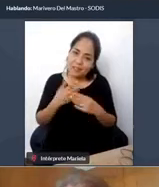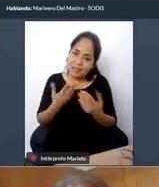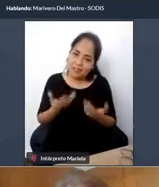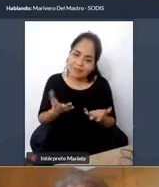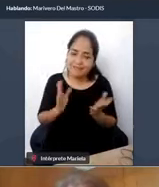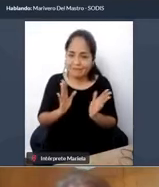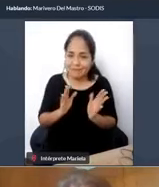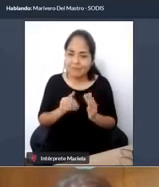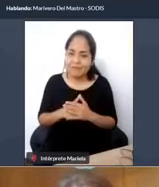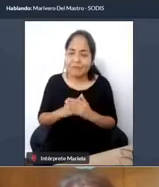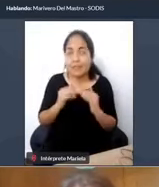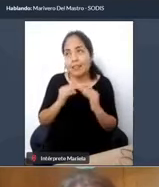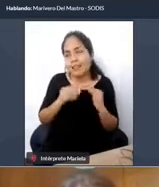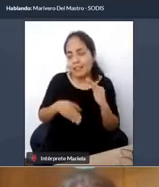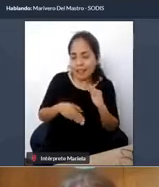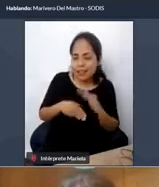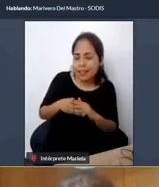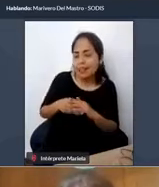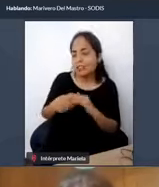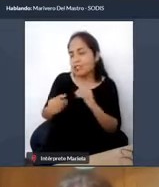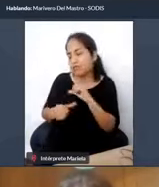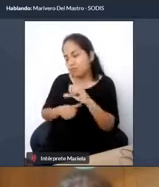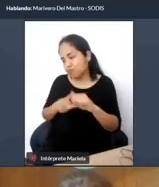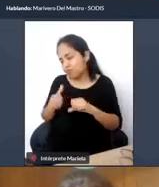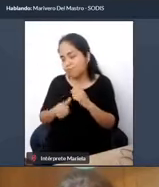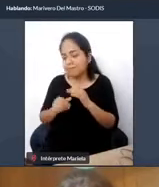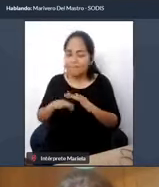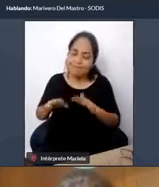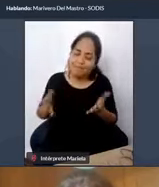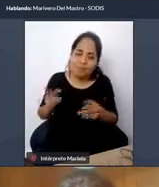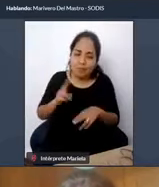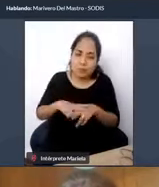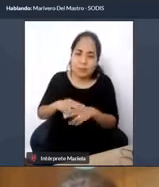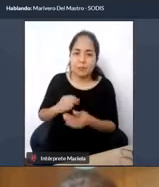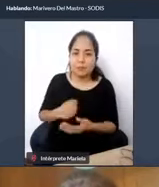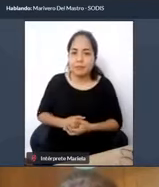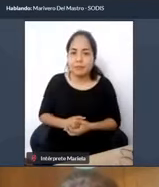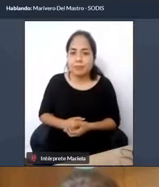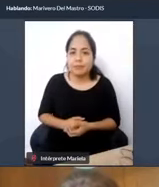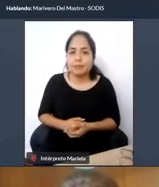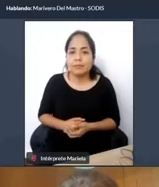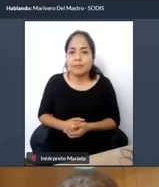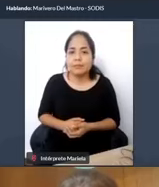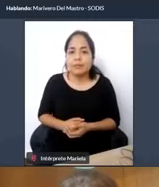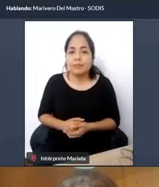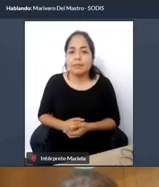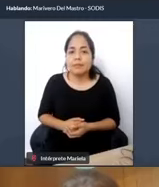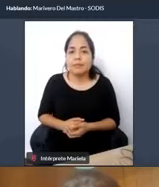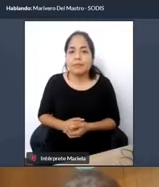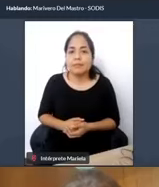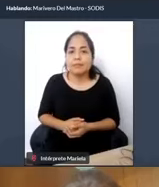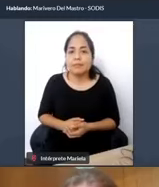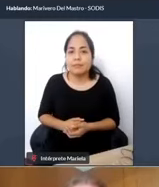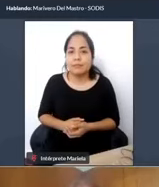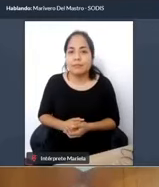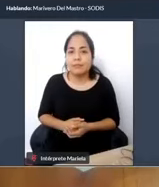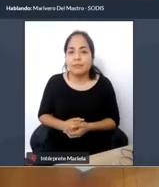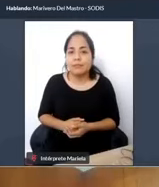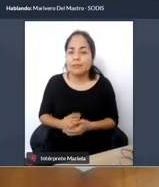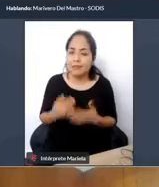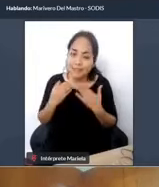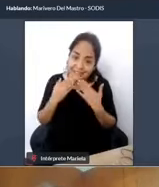que estamos conviviendo con los niños. Así que tranquila, no te preocupes. Adelante. Sí. No, gracias más bien por ponerse en mi lugar.